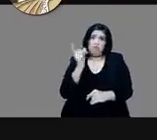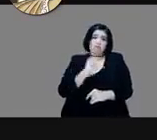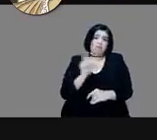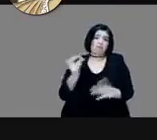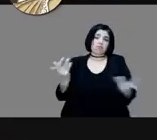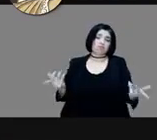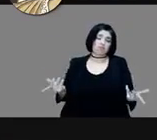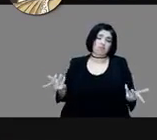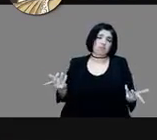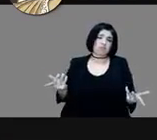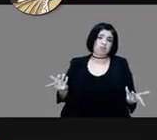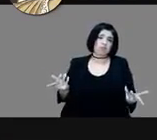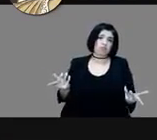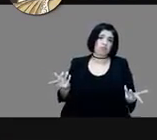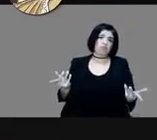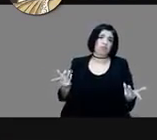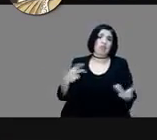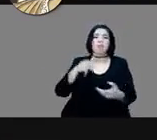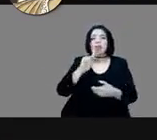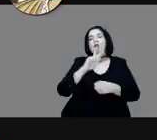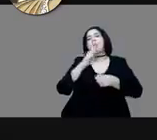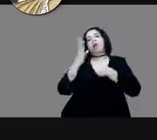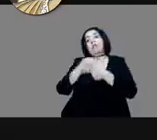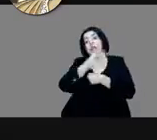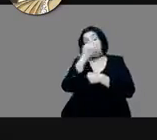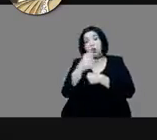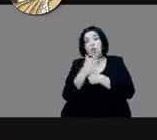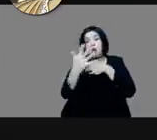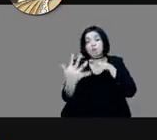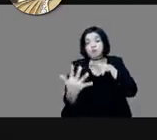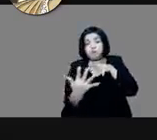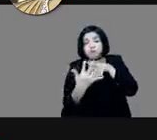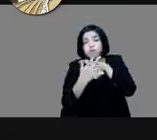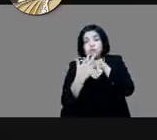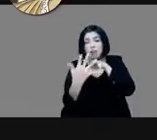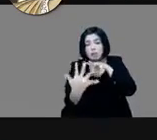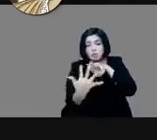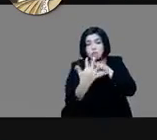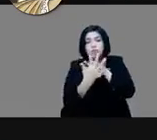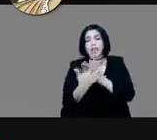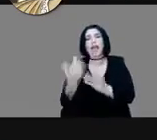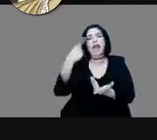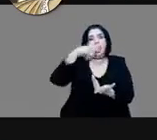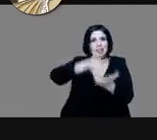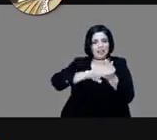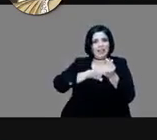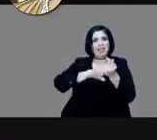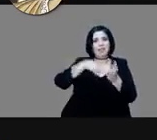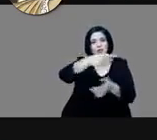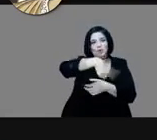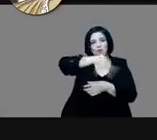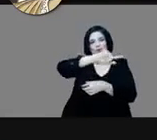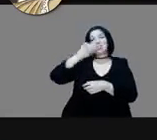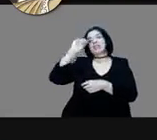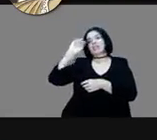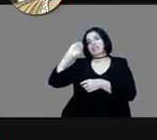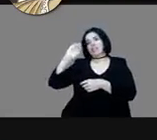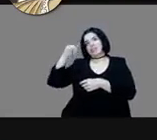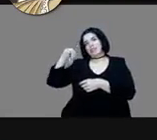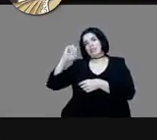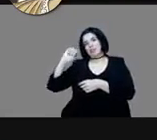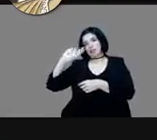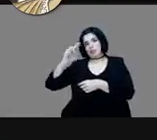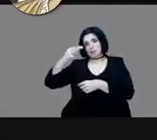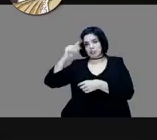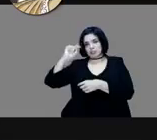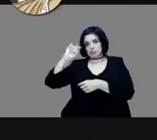los combates que llevan a cabo ya adentro de Tenochtitlan dirigidos por Cuauhtémoc ya también son